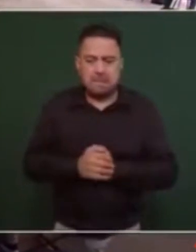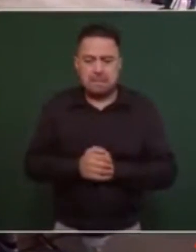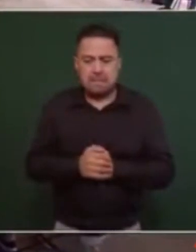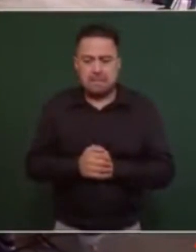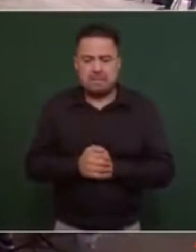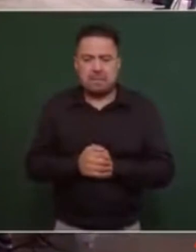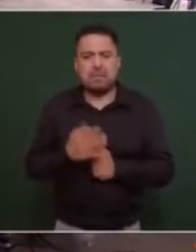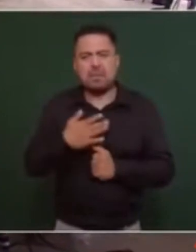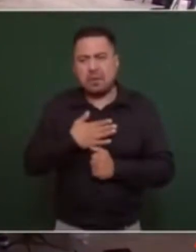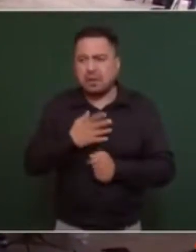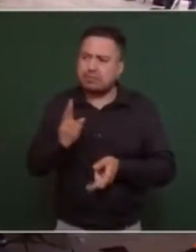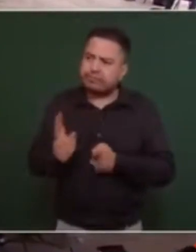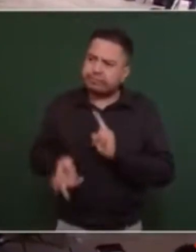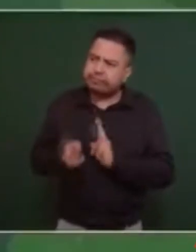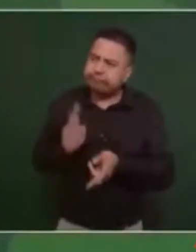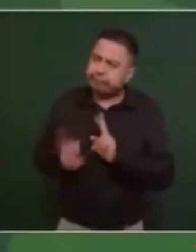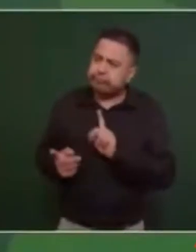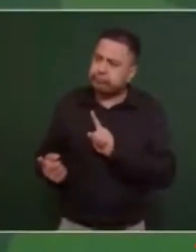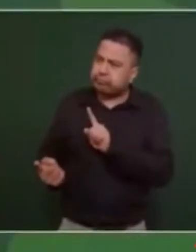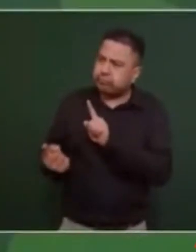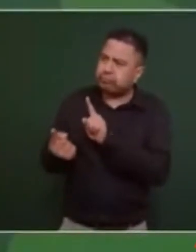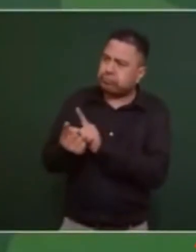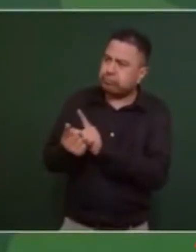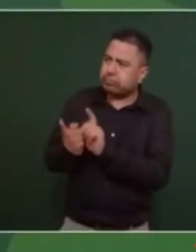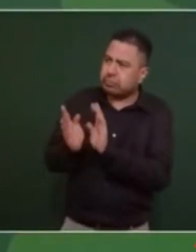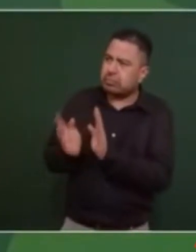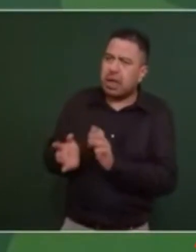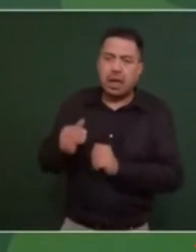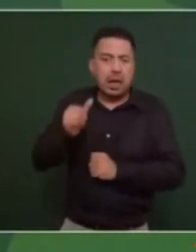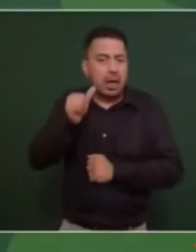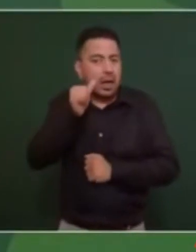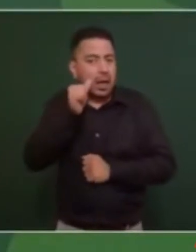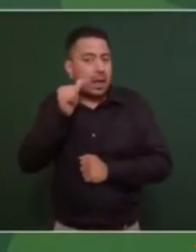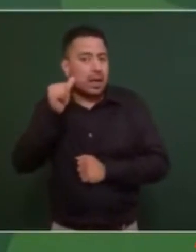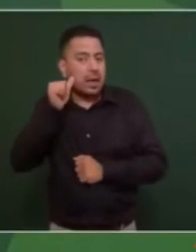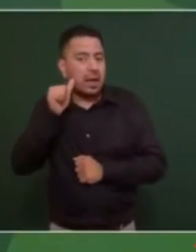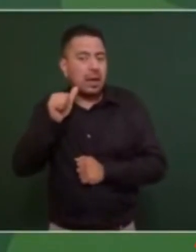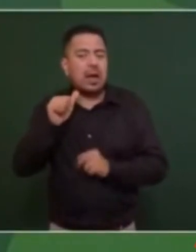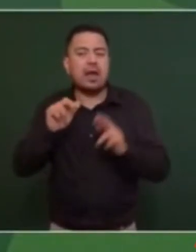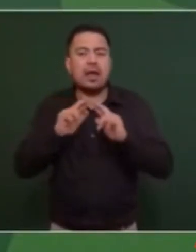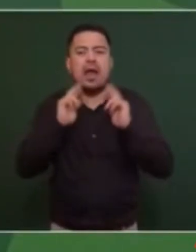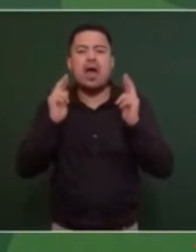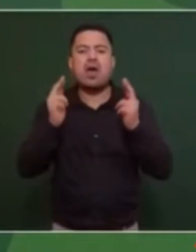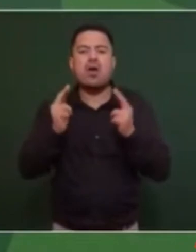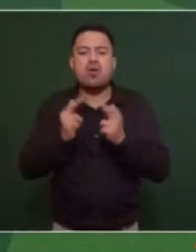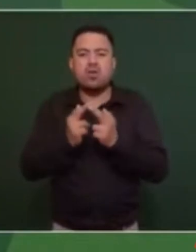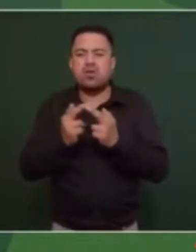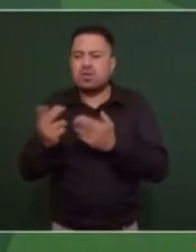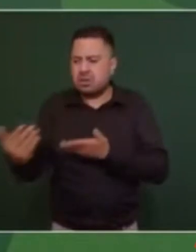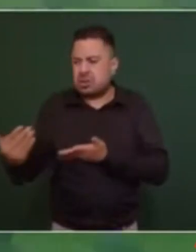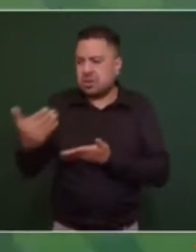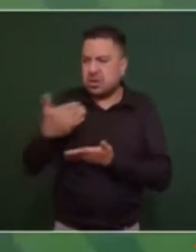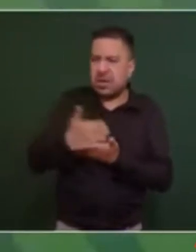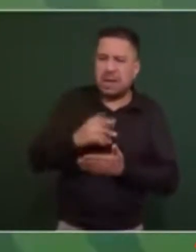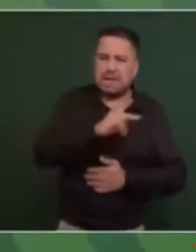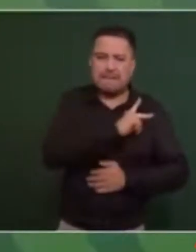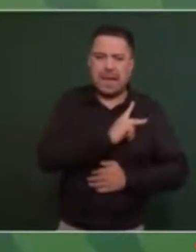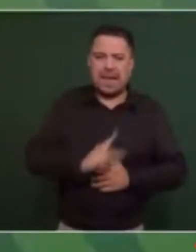hablando con ellos ayer estuvieron en la reunión en Palacio Nacional